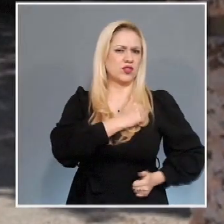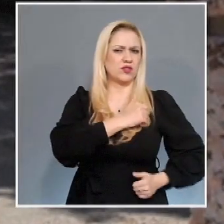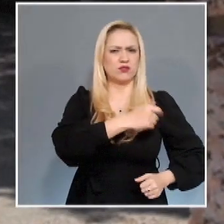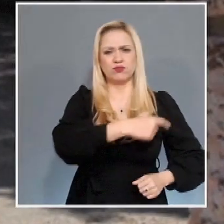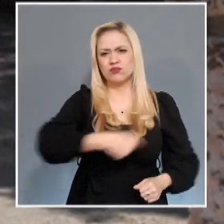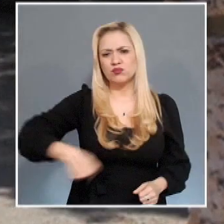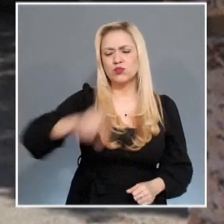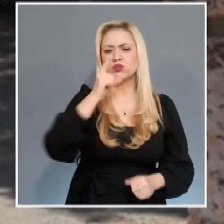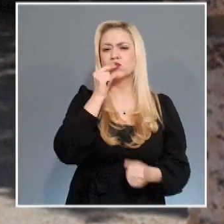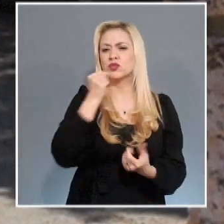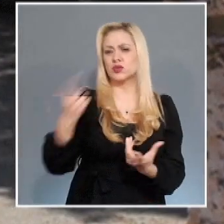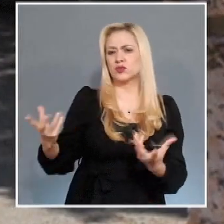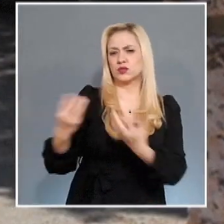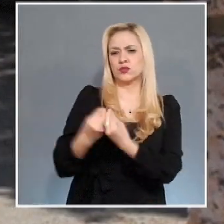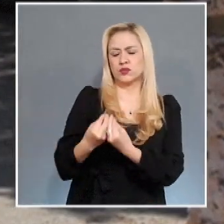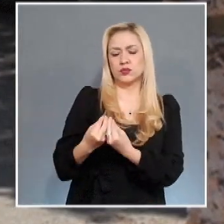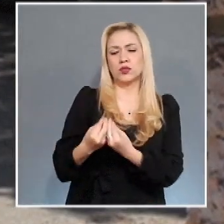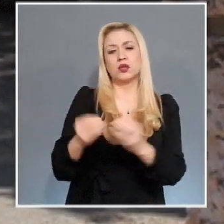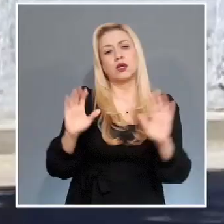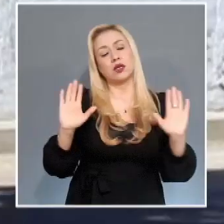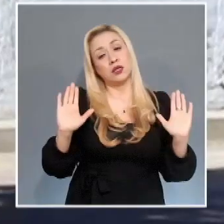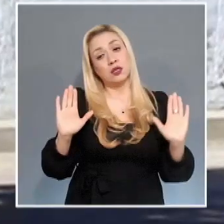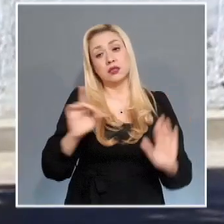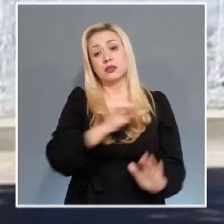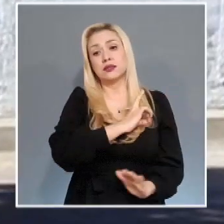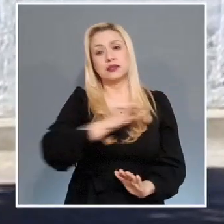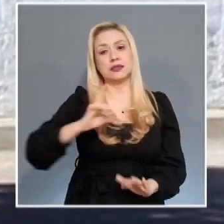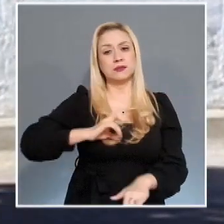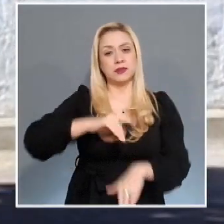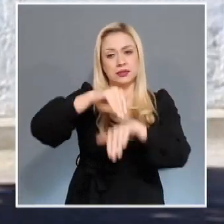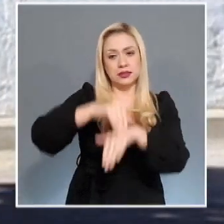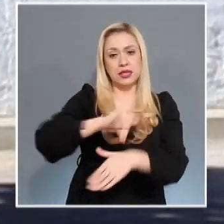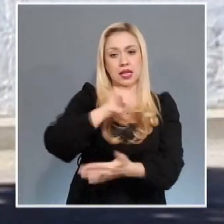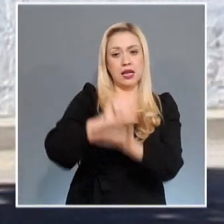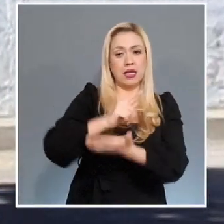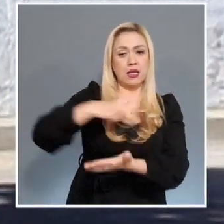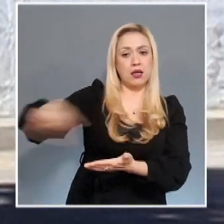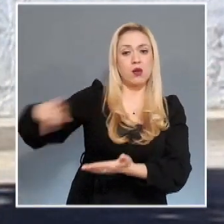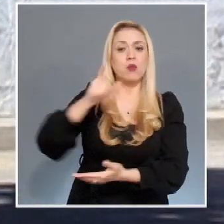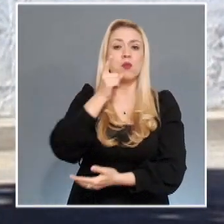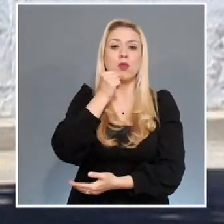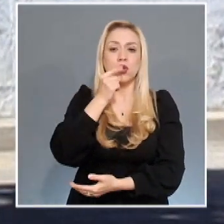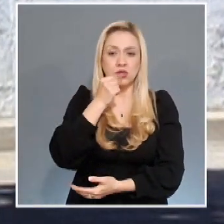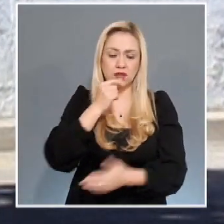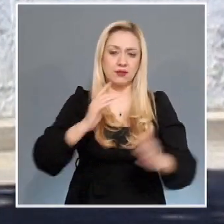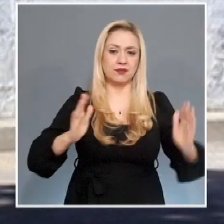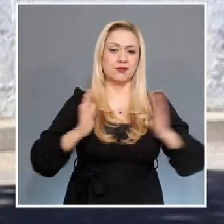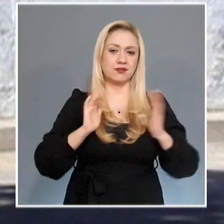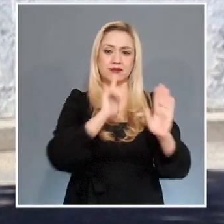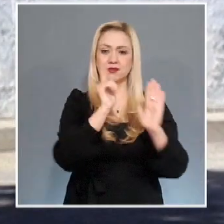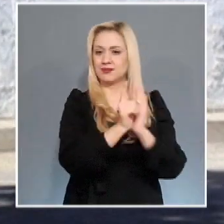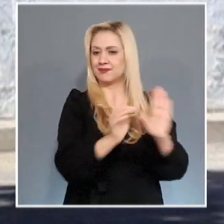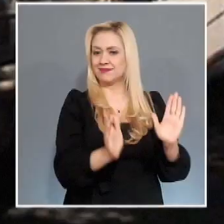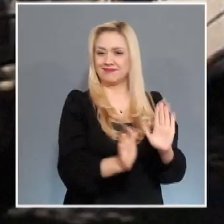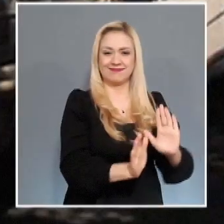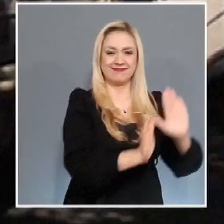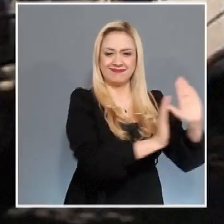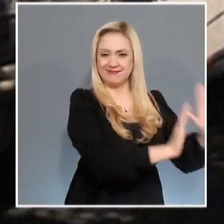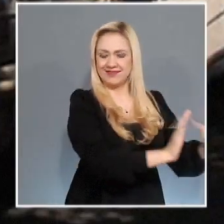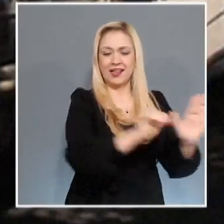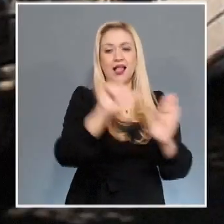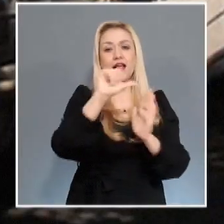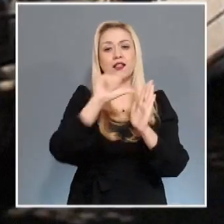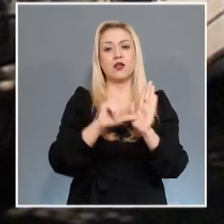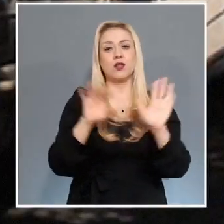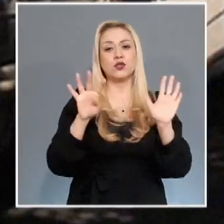estará sujeta a lo dispuesto en esa ley, sin que le sea aplicable lo dispuesto en el artículo 19 del mismo